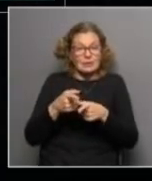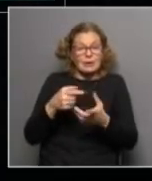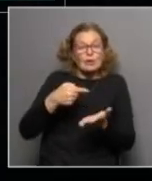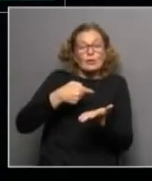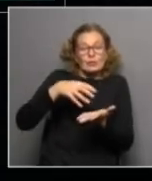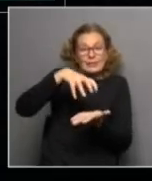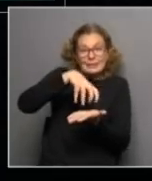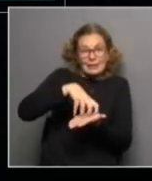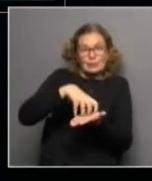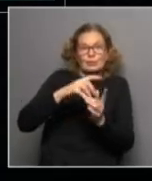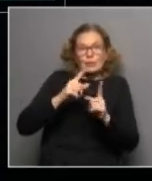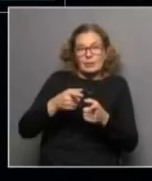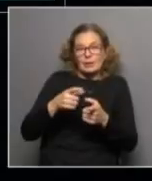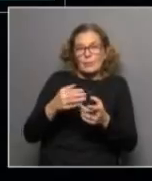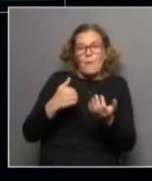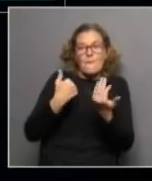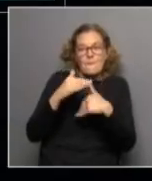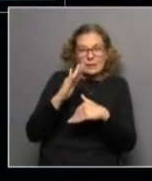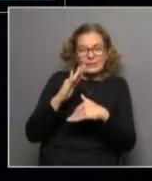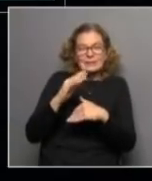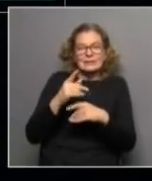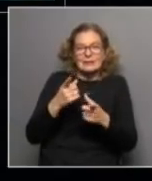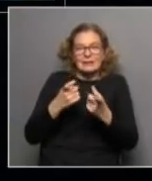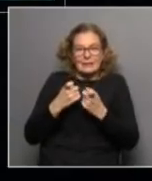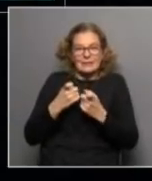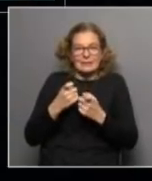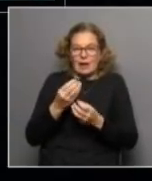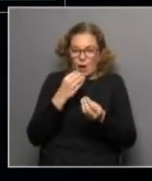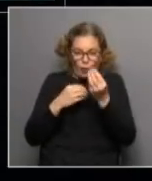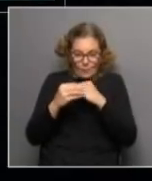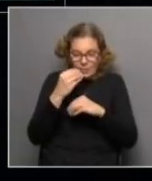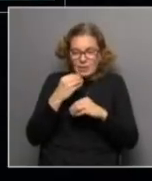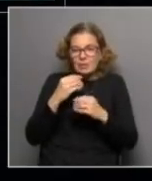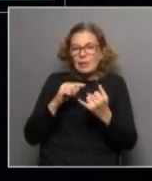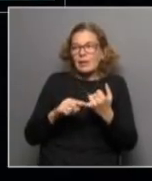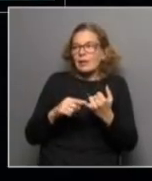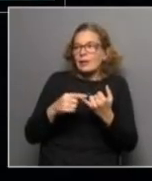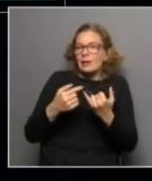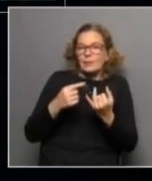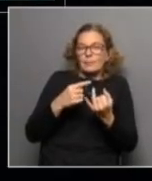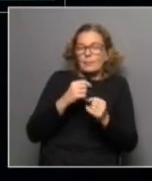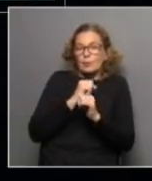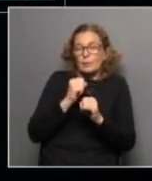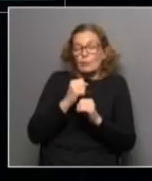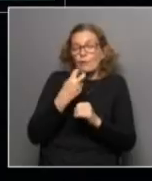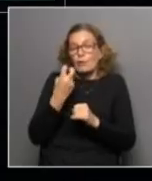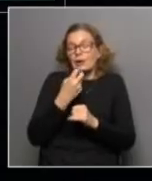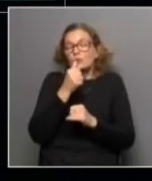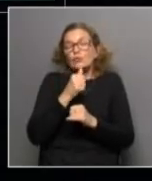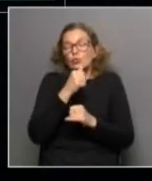han aumentado la demanda vinculado a la asistencia alimentaria también a poder resolver